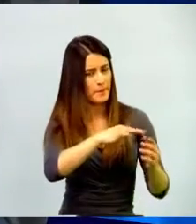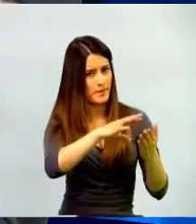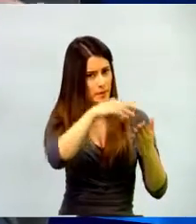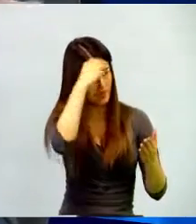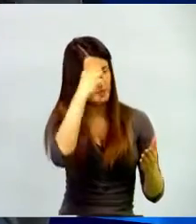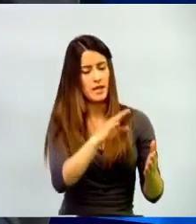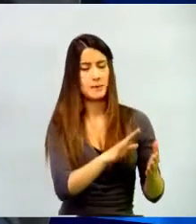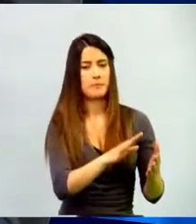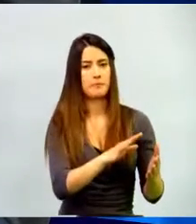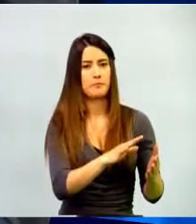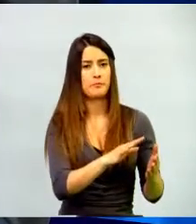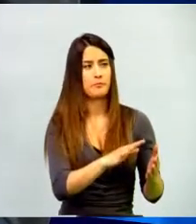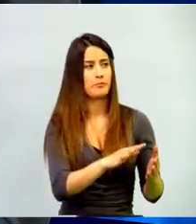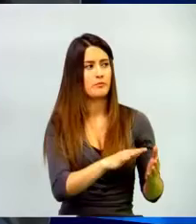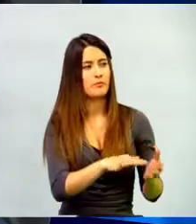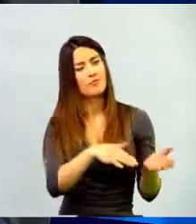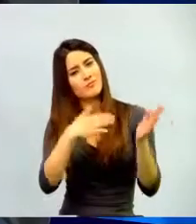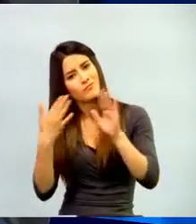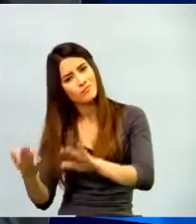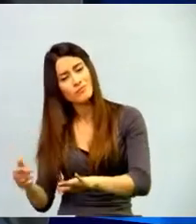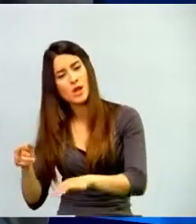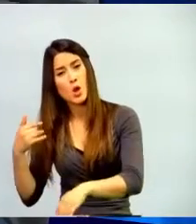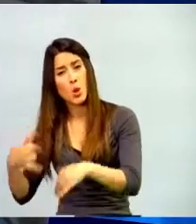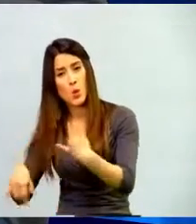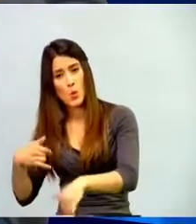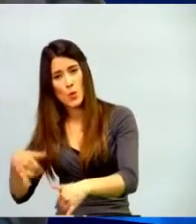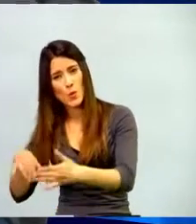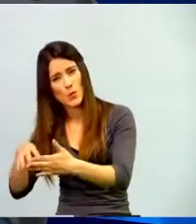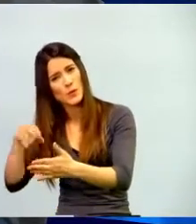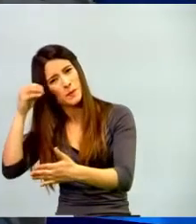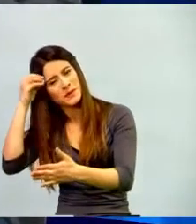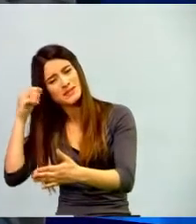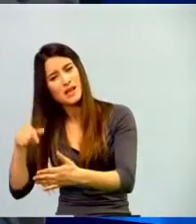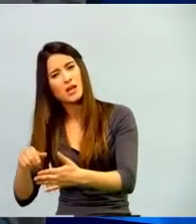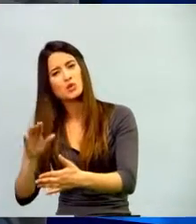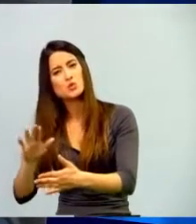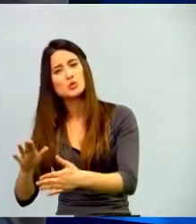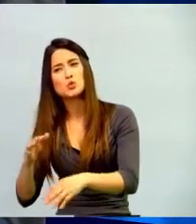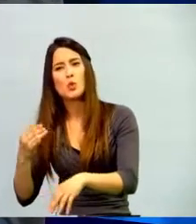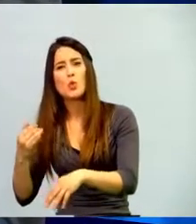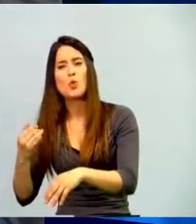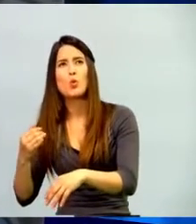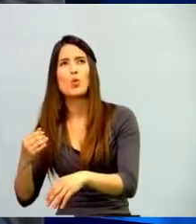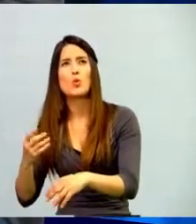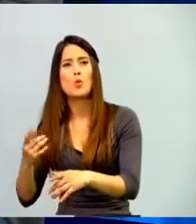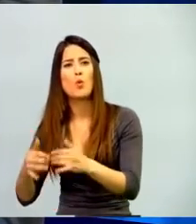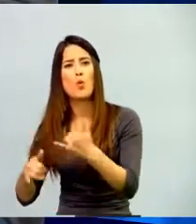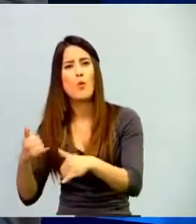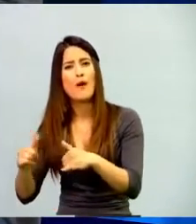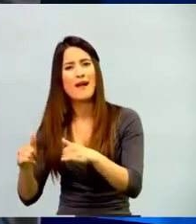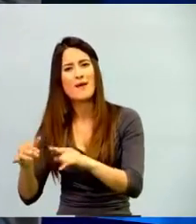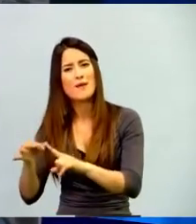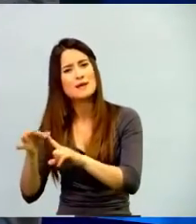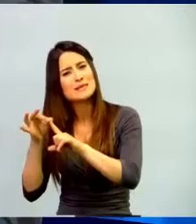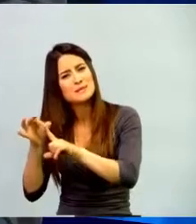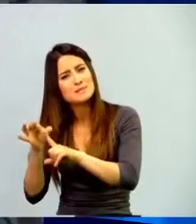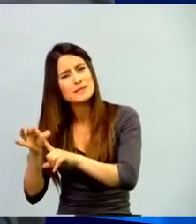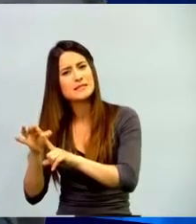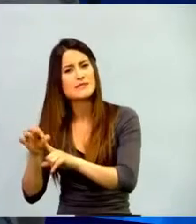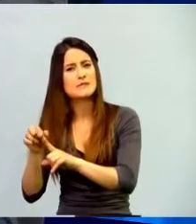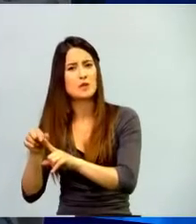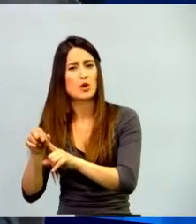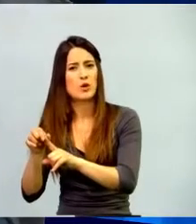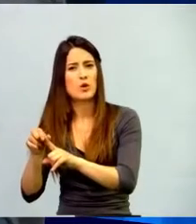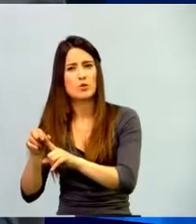el aprendizaje basado en juegos ya son juegos más aislados, pero que nos permiten aprender,